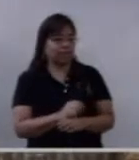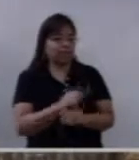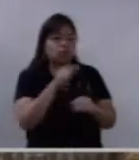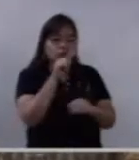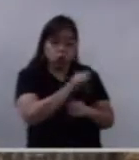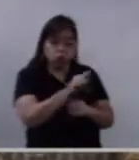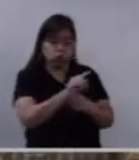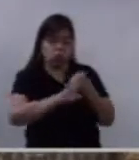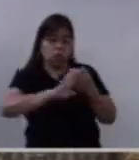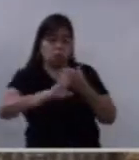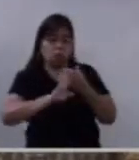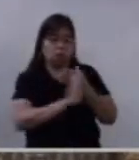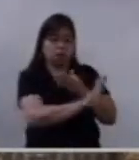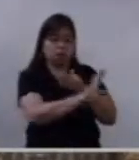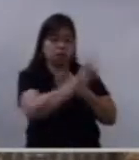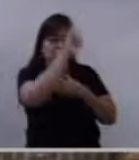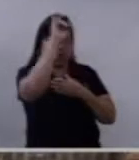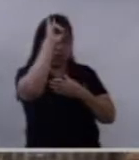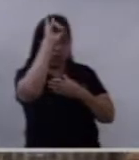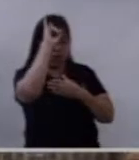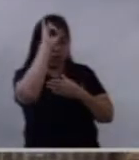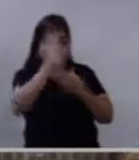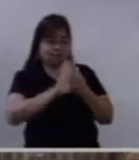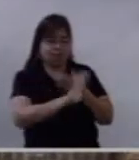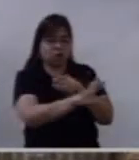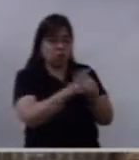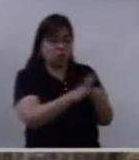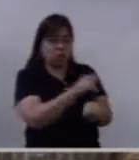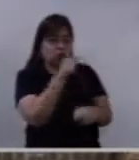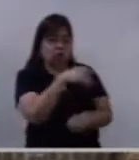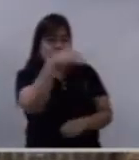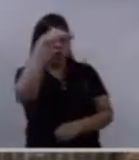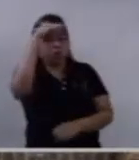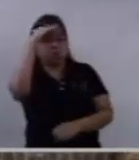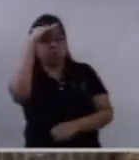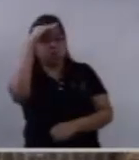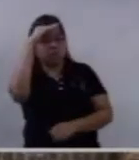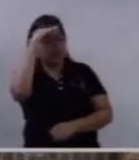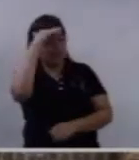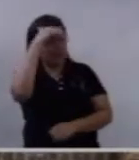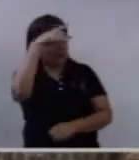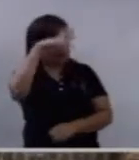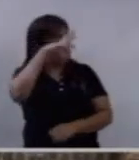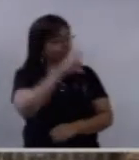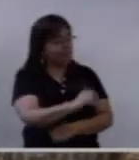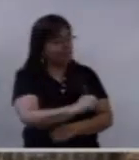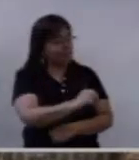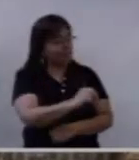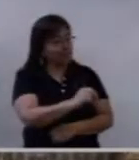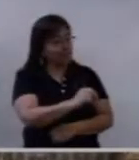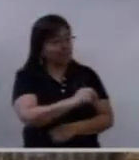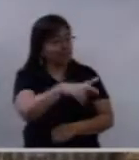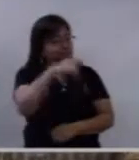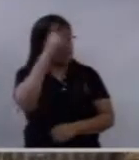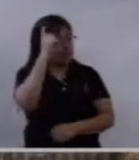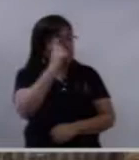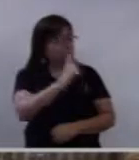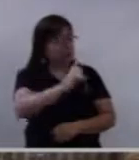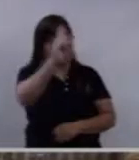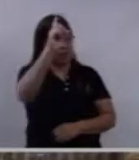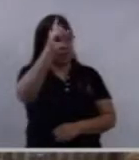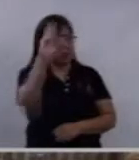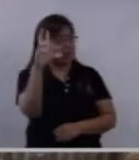retírate de mí, Satanás, porque tus pensamientos no son pensamientos de Dios,